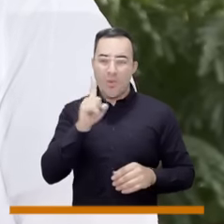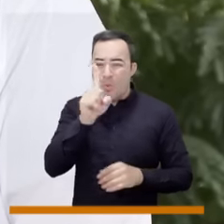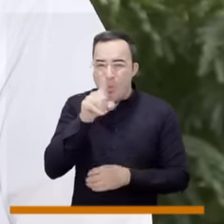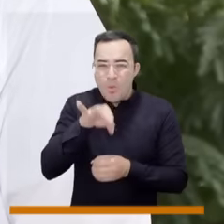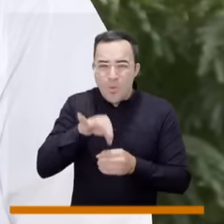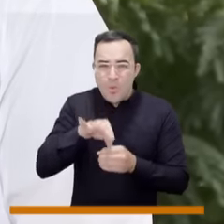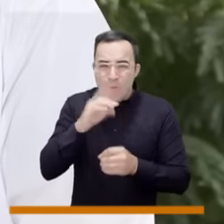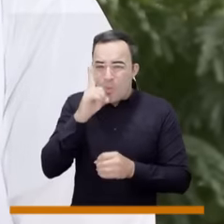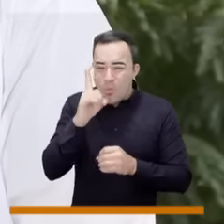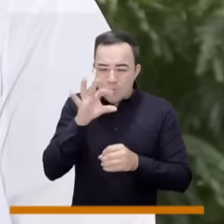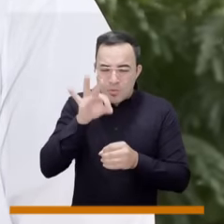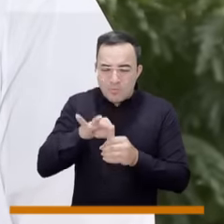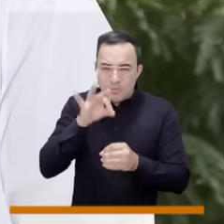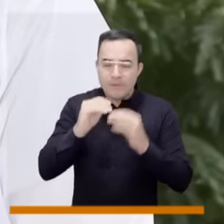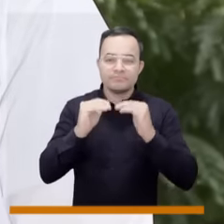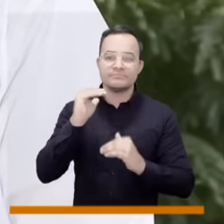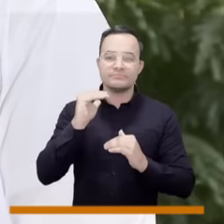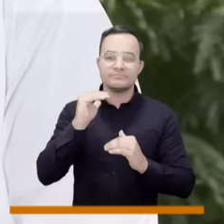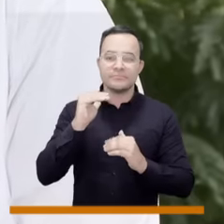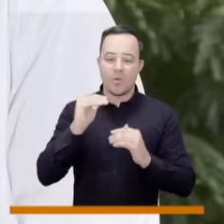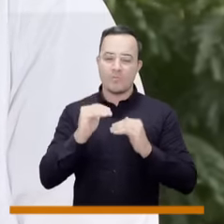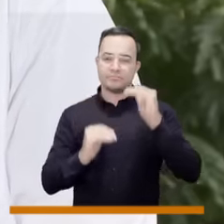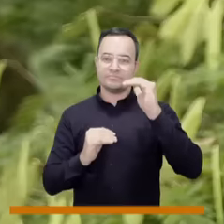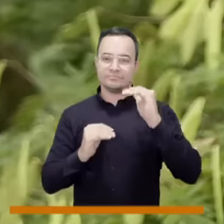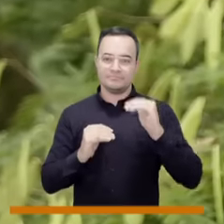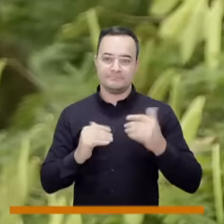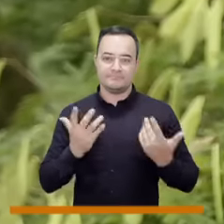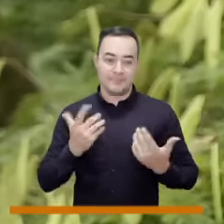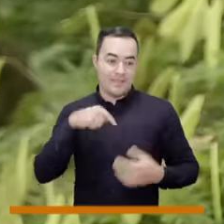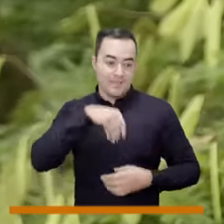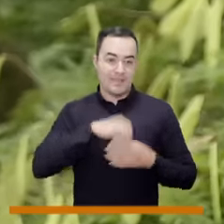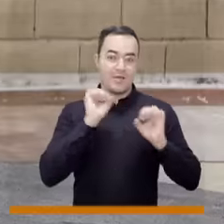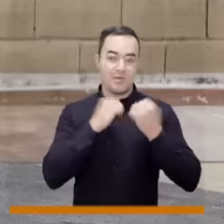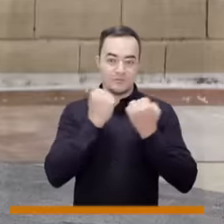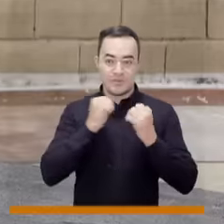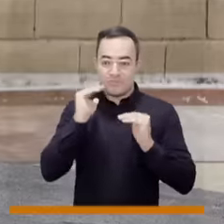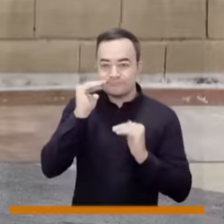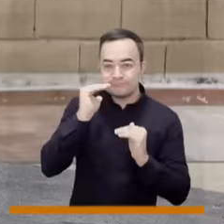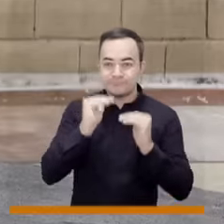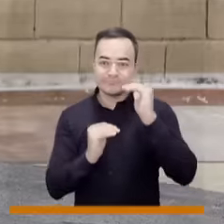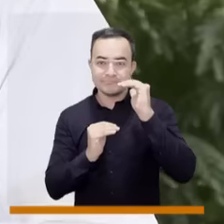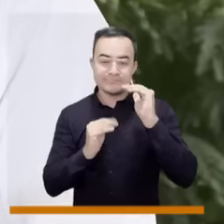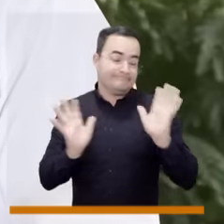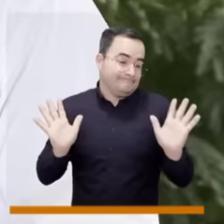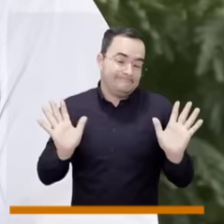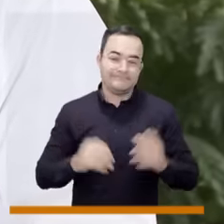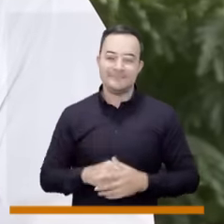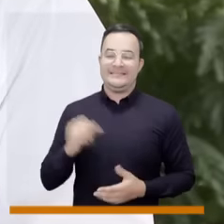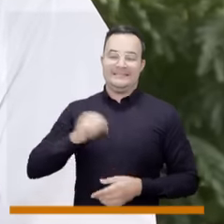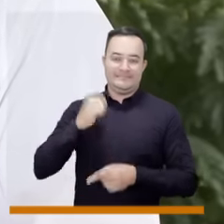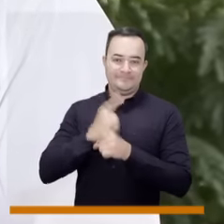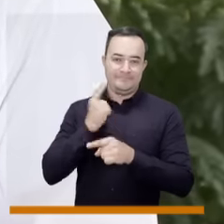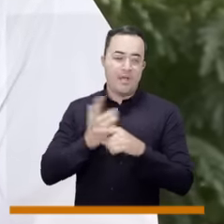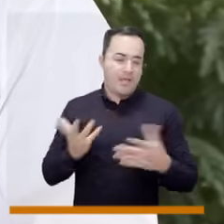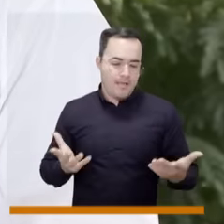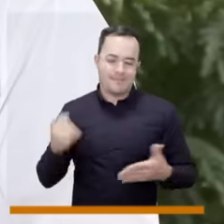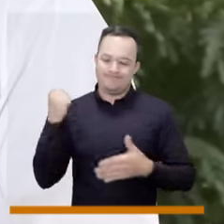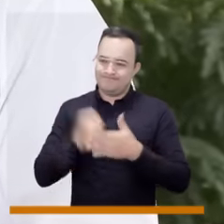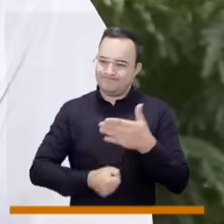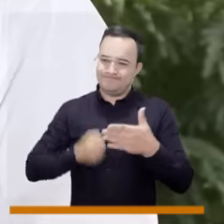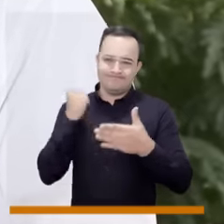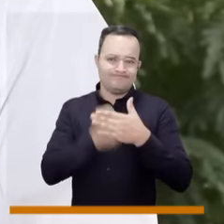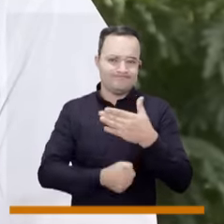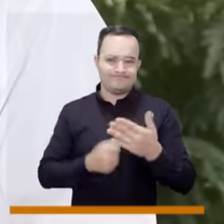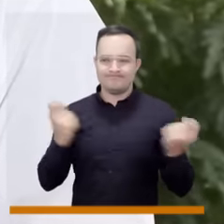puede perder por un solo voto. Ya conocemos casos, ya se ha dado, por un voto. Por un simple voto uno puede perder la cruz, por eso no